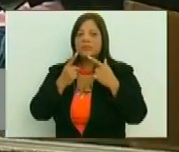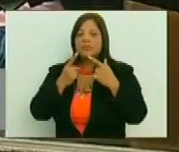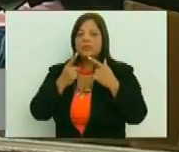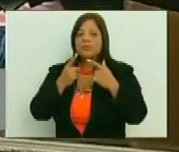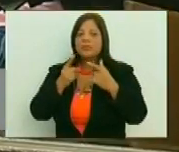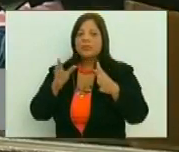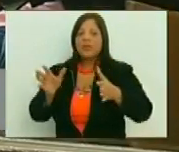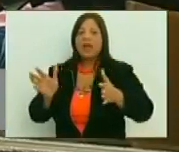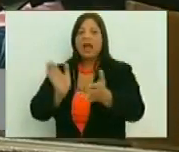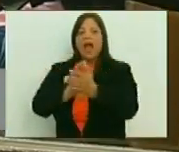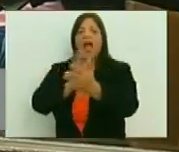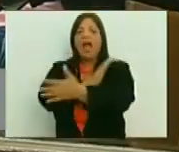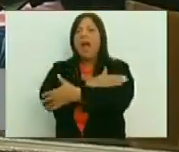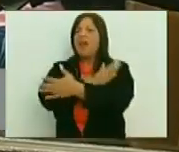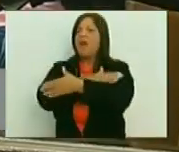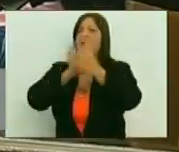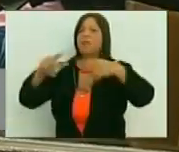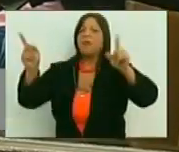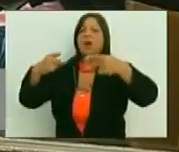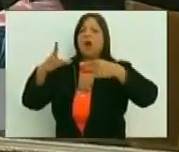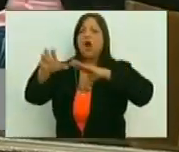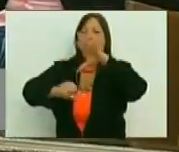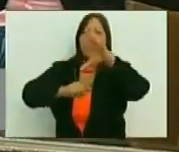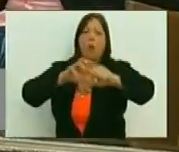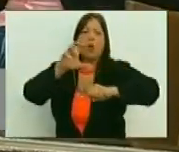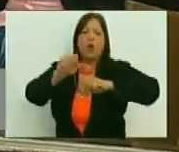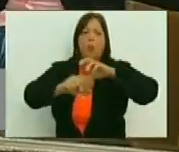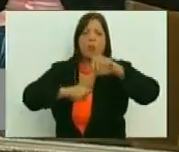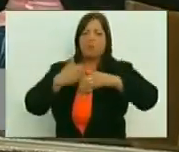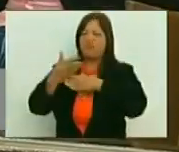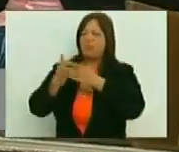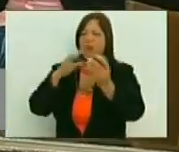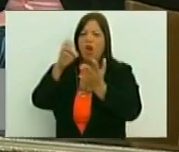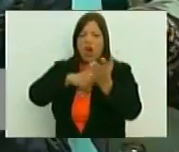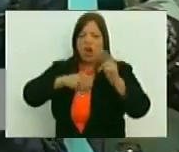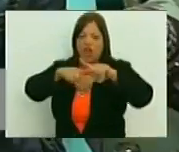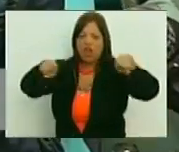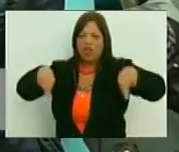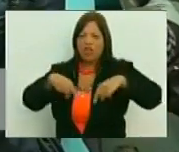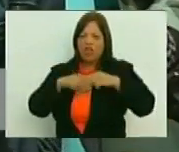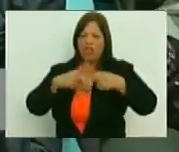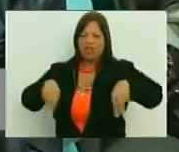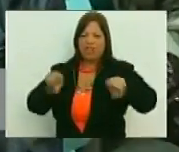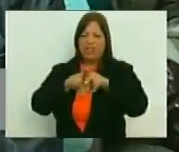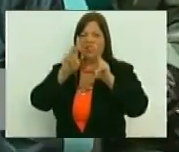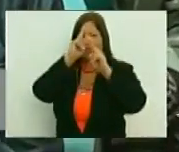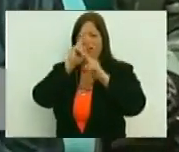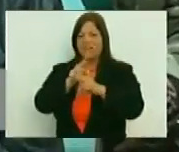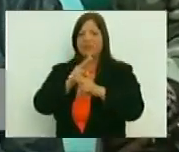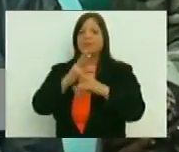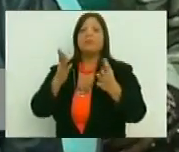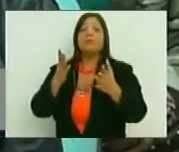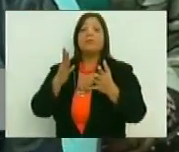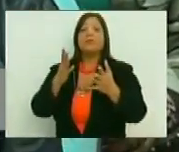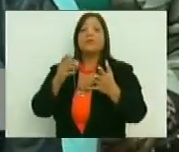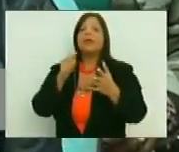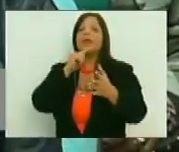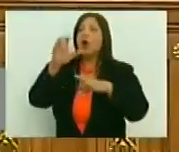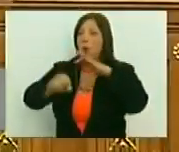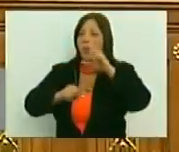recibe las alabanzas, el sujeto que más compra, los conuqueros no importan, no son dignos de elogio, ¿a quién se alaba aquí? ¿Al que compra?